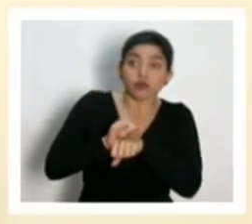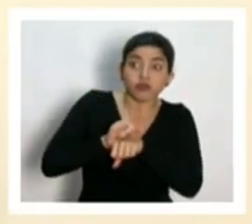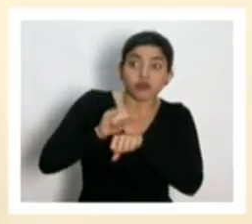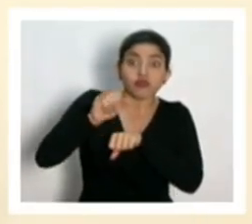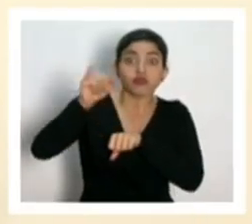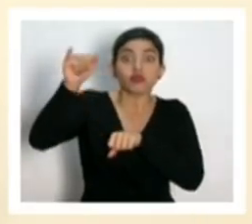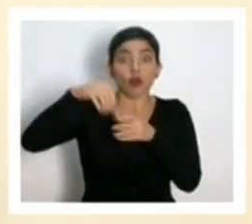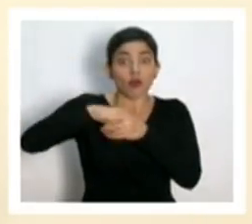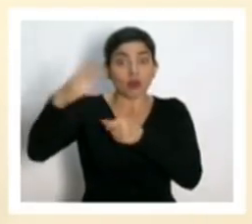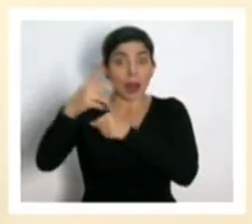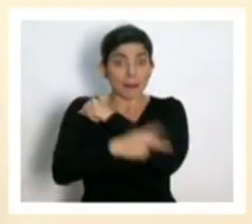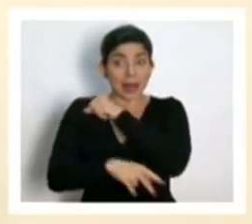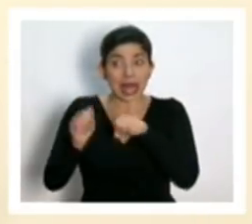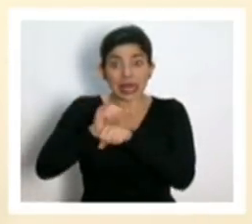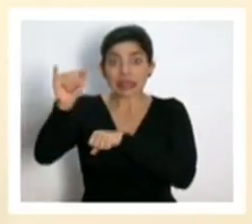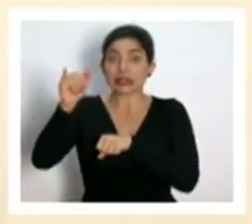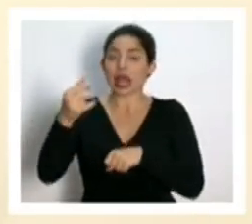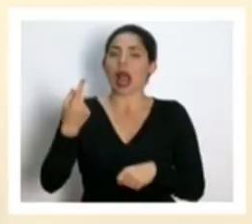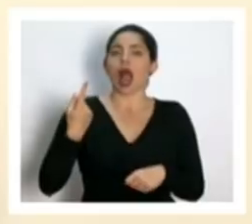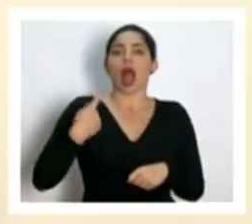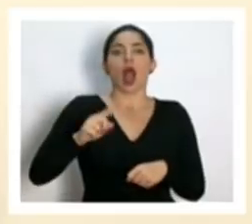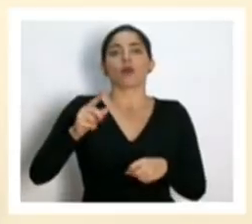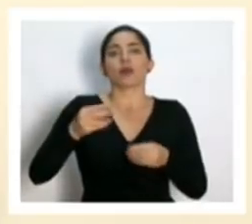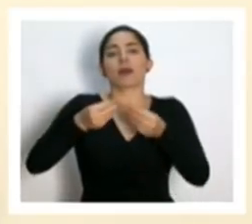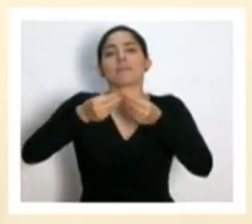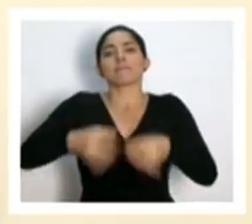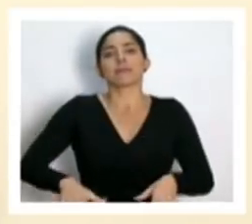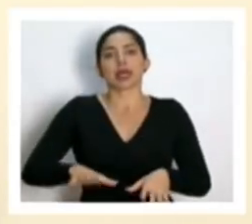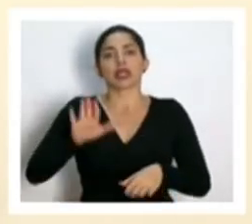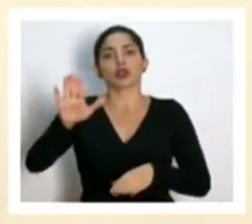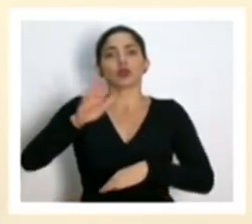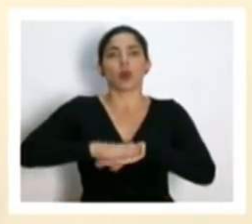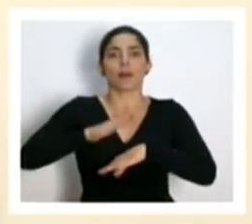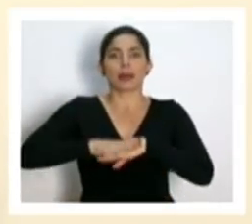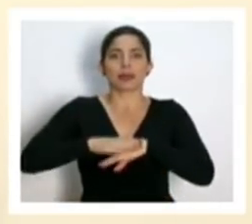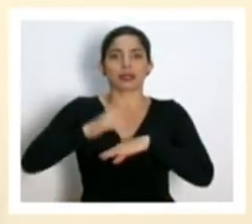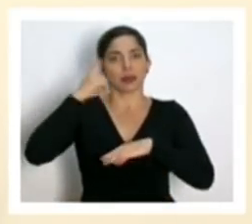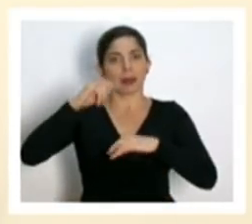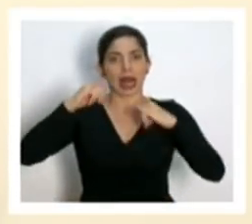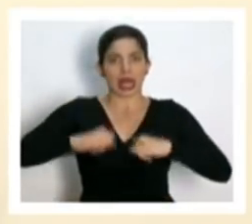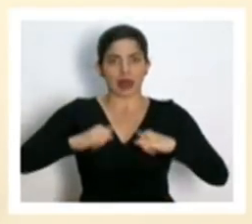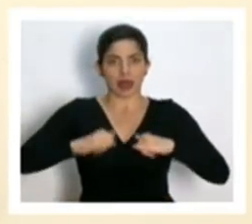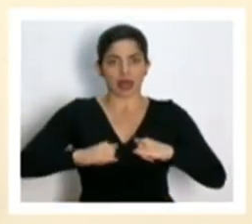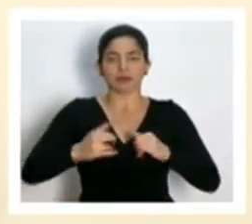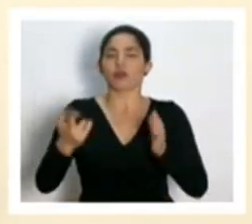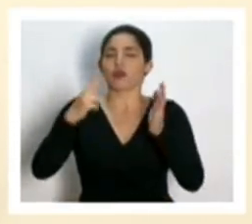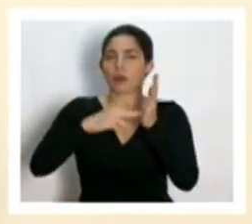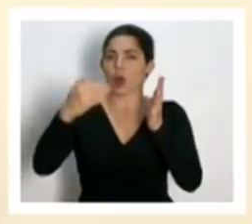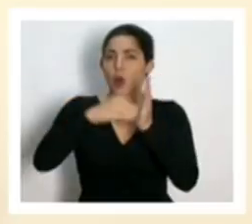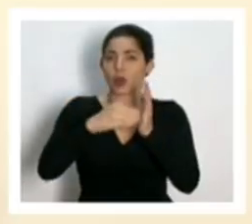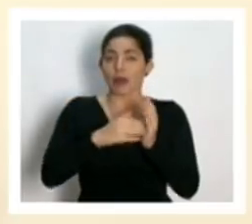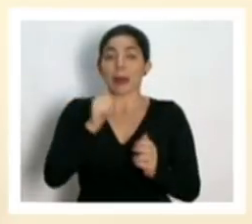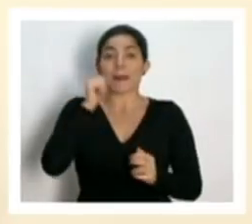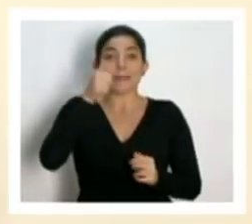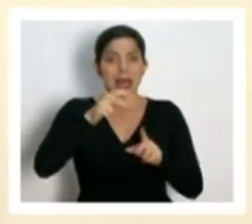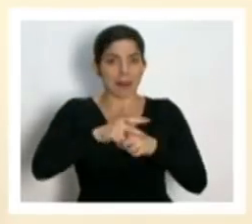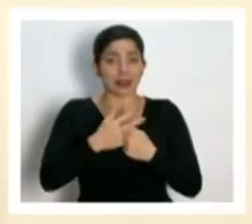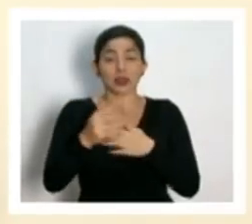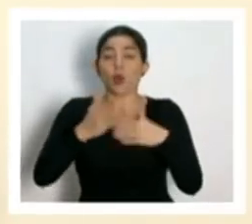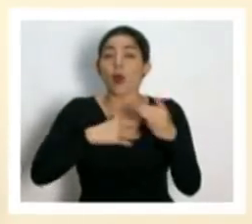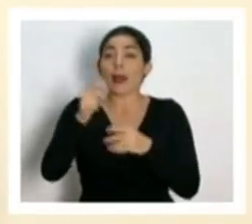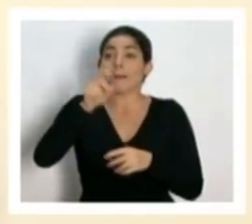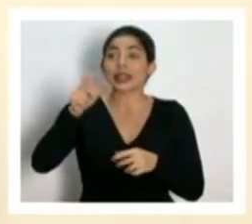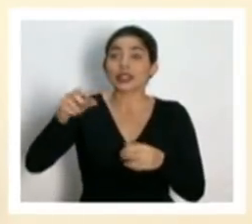perderá automáticamente su estatus migratorio. Repito, a partir del día de mañana, todo